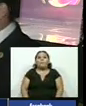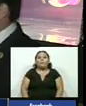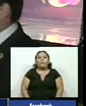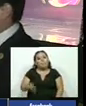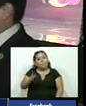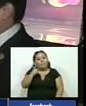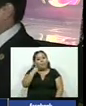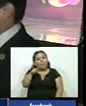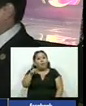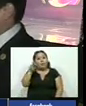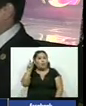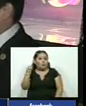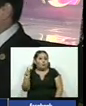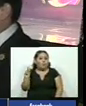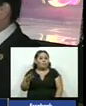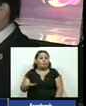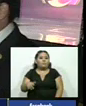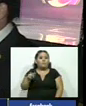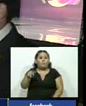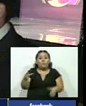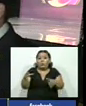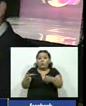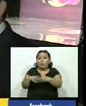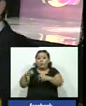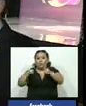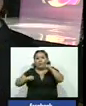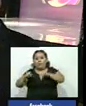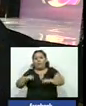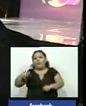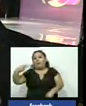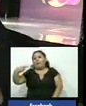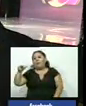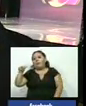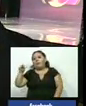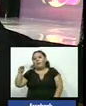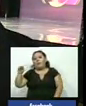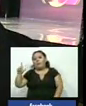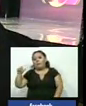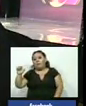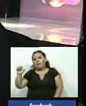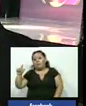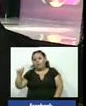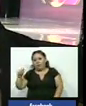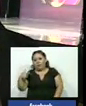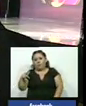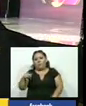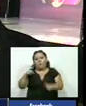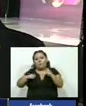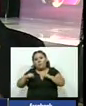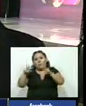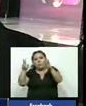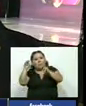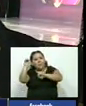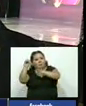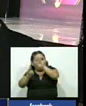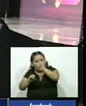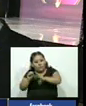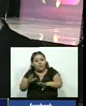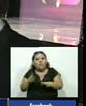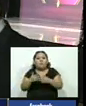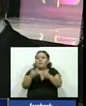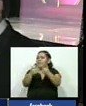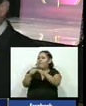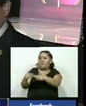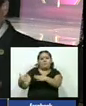vamos a tener con el grupo de teatro Hamlet pues las obras de teatro relativas a la navidad sé que vamos a tener